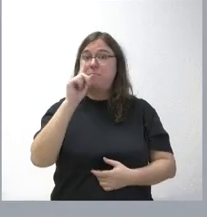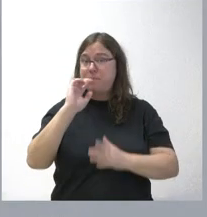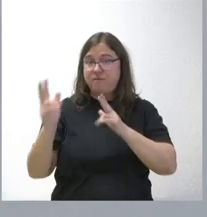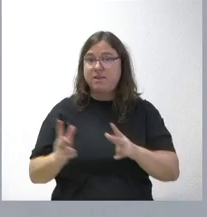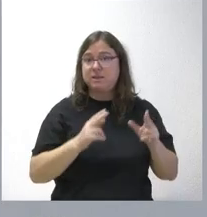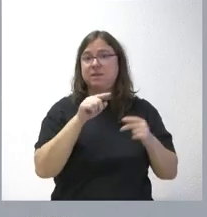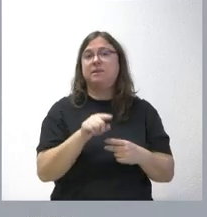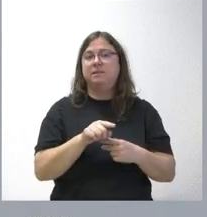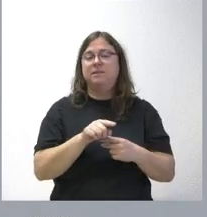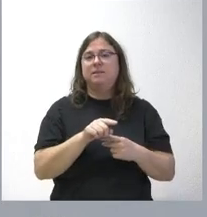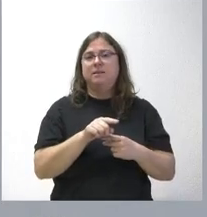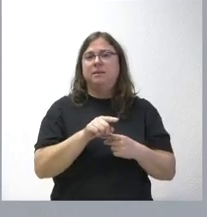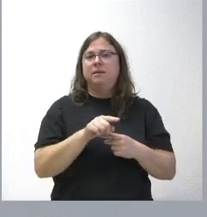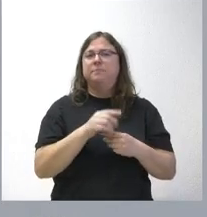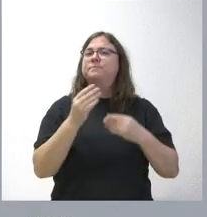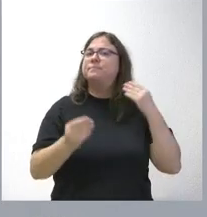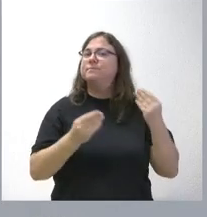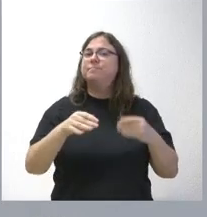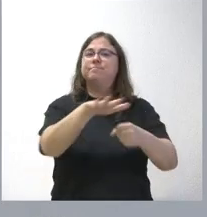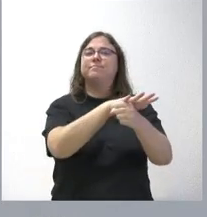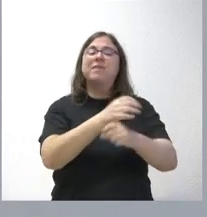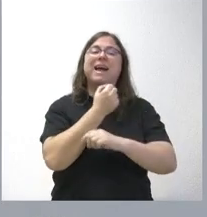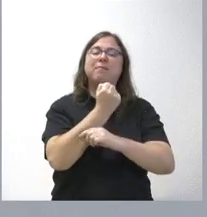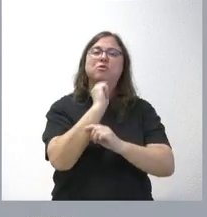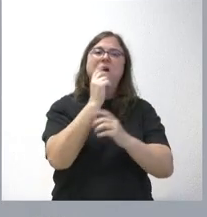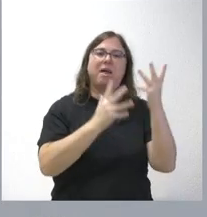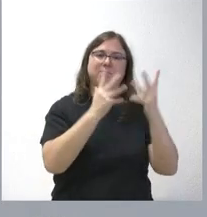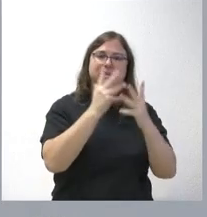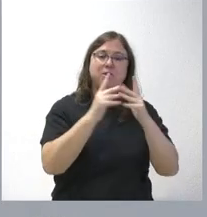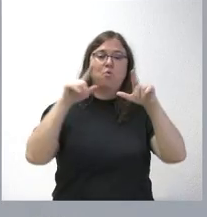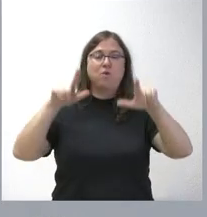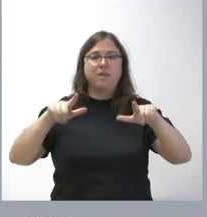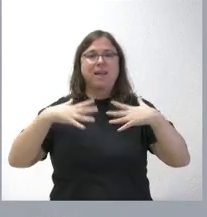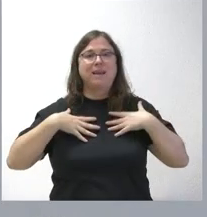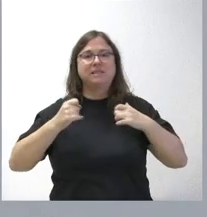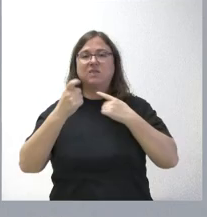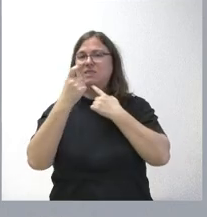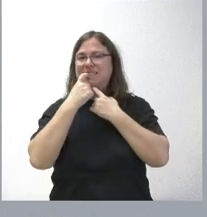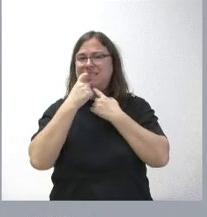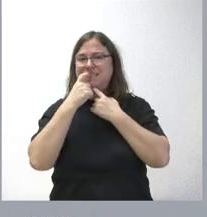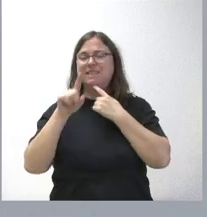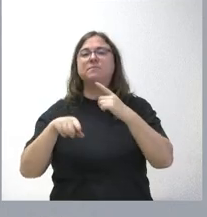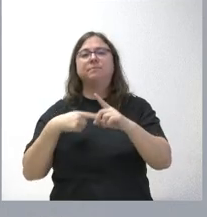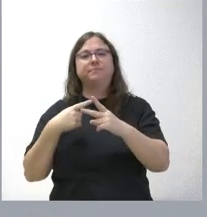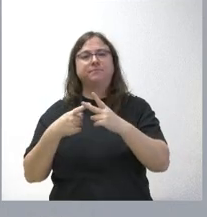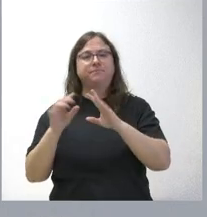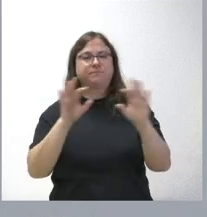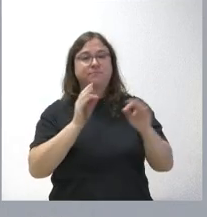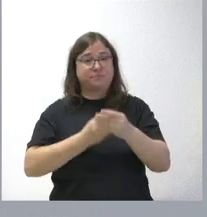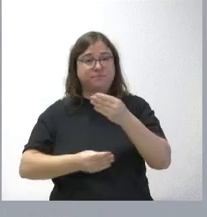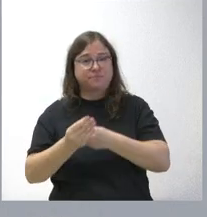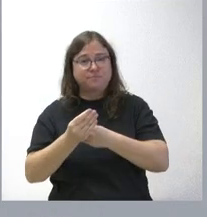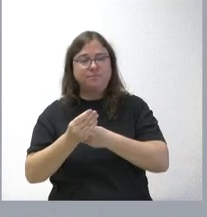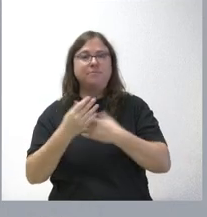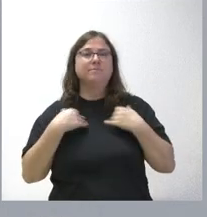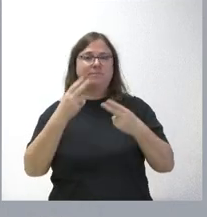se actuará en las áreas de apoyo administrativo, en la unidad de salud bucodental, la preparación al parto, la unidad de